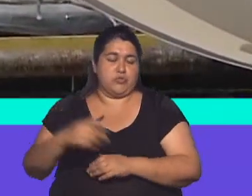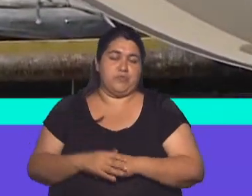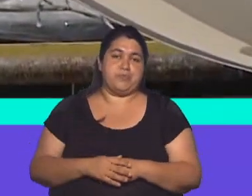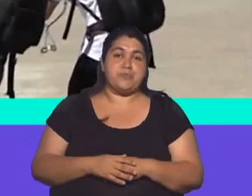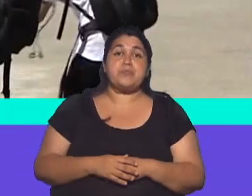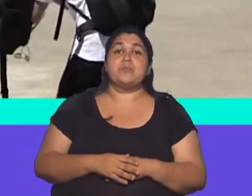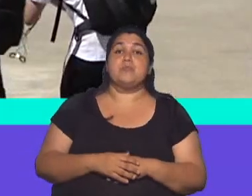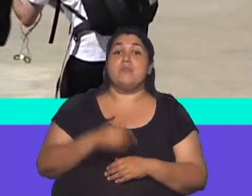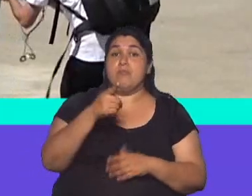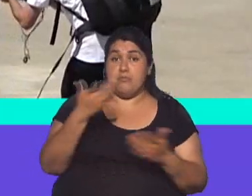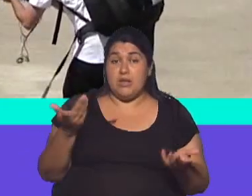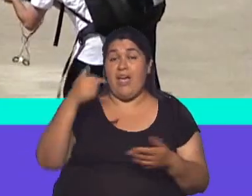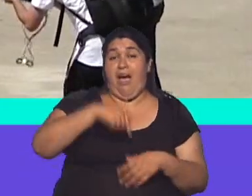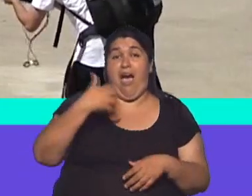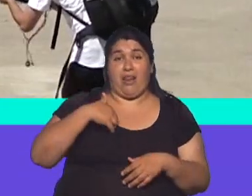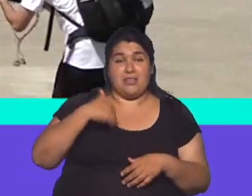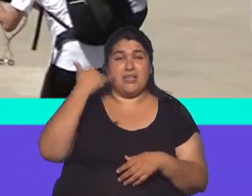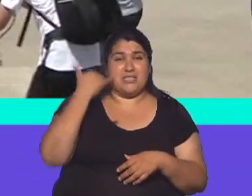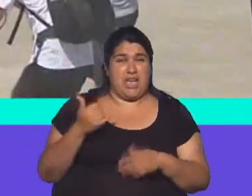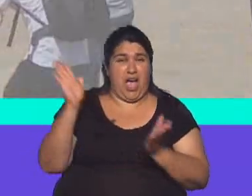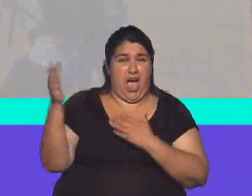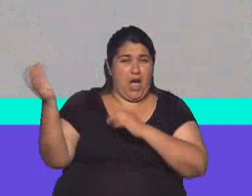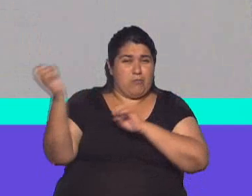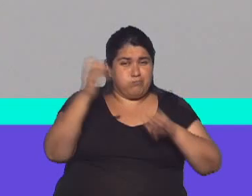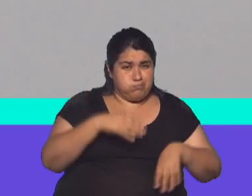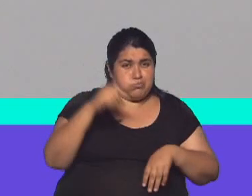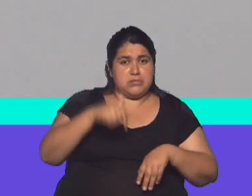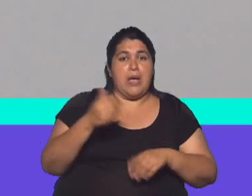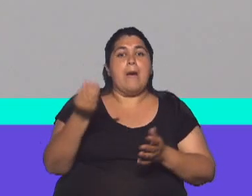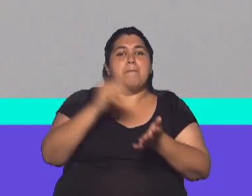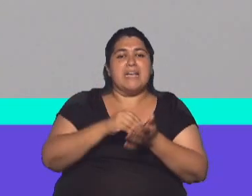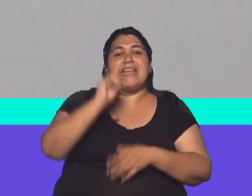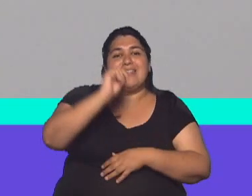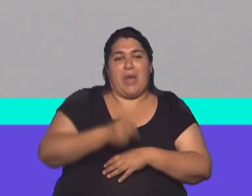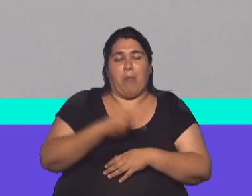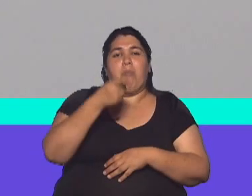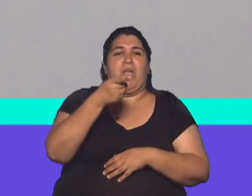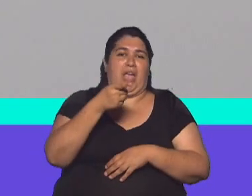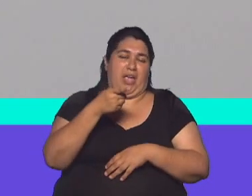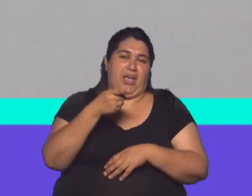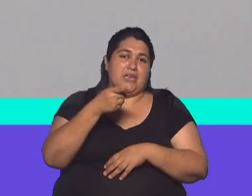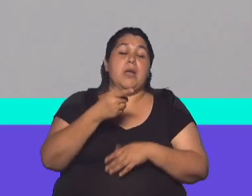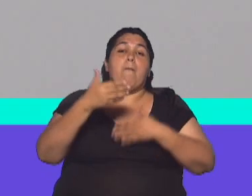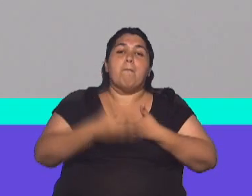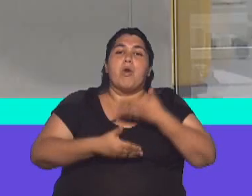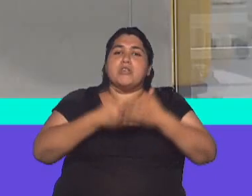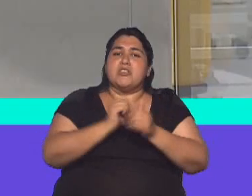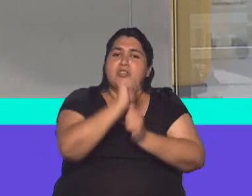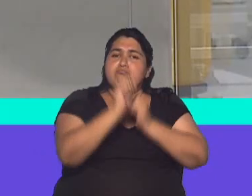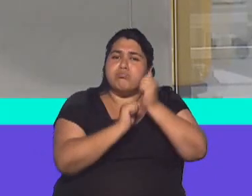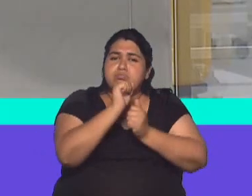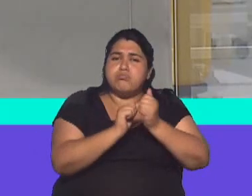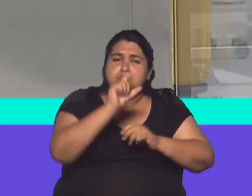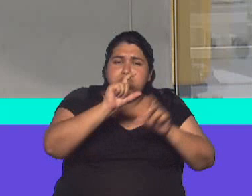segunda dosis. Lo cierto es que nuestro país no solo adquirió vacunas en esta pandemia, sino que también participó desde temprano en el proceso de elaboración de la